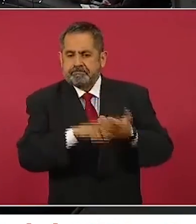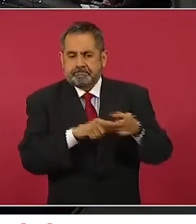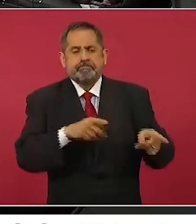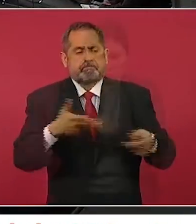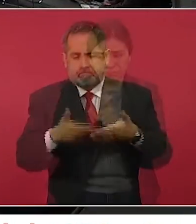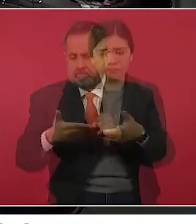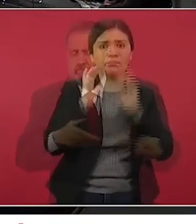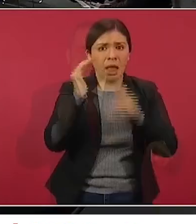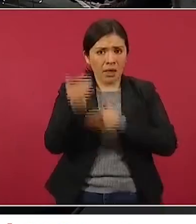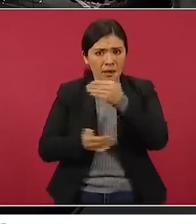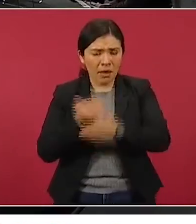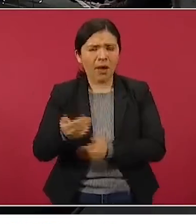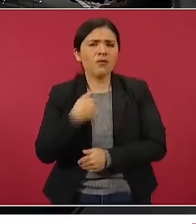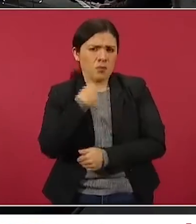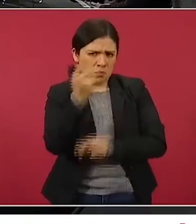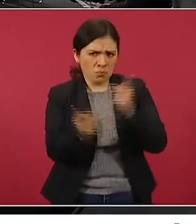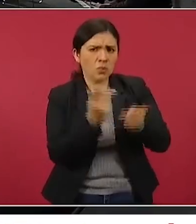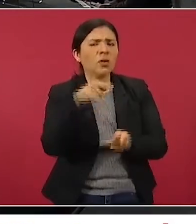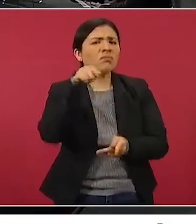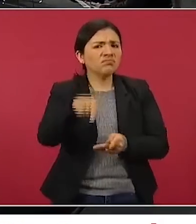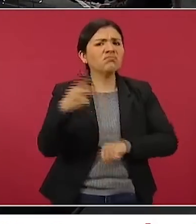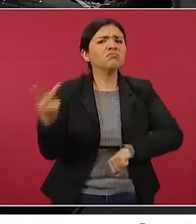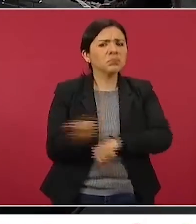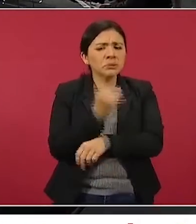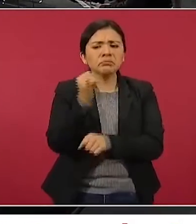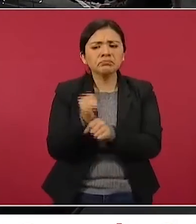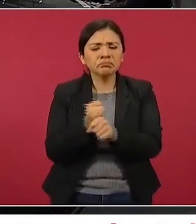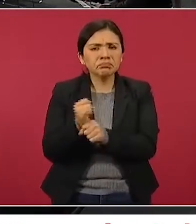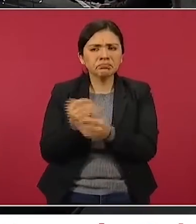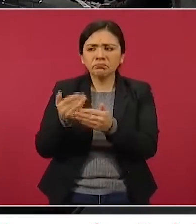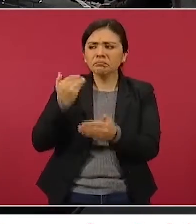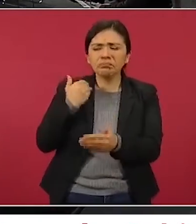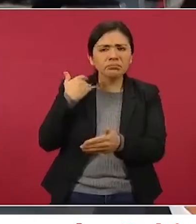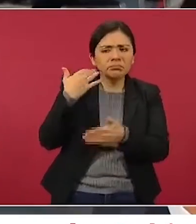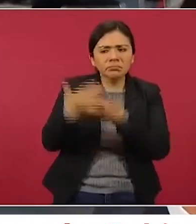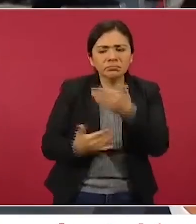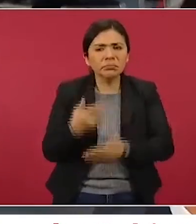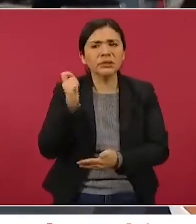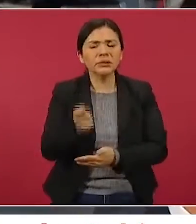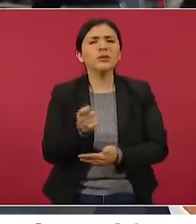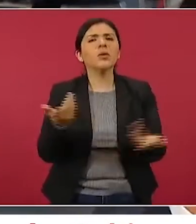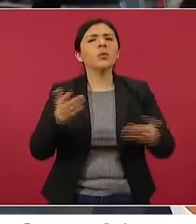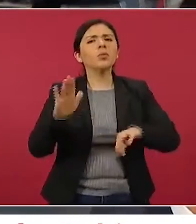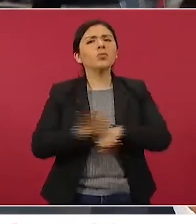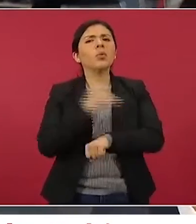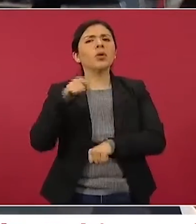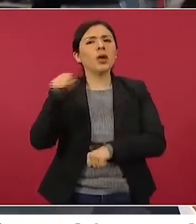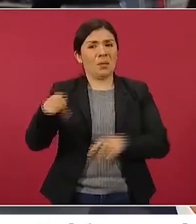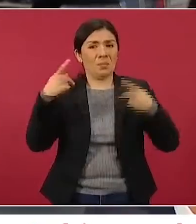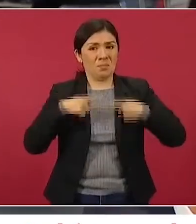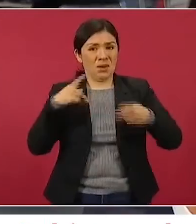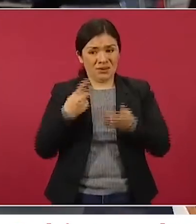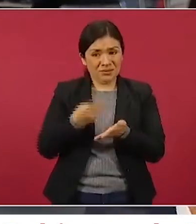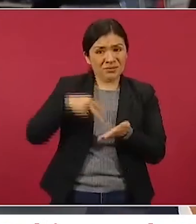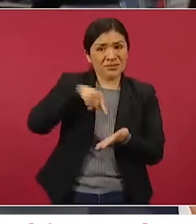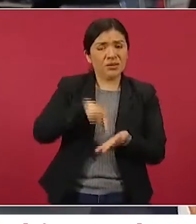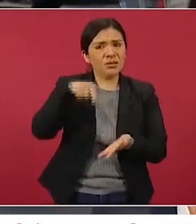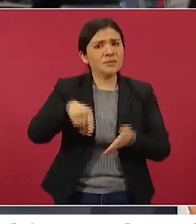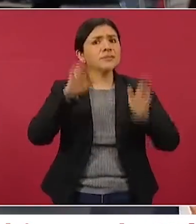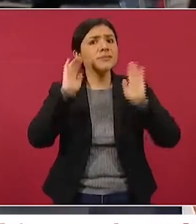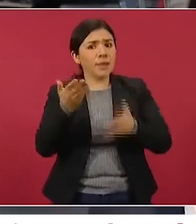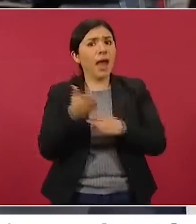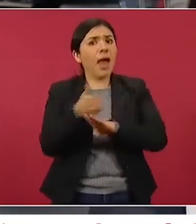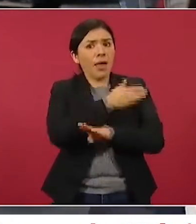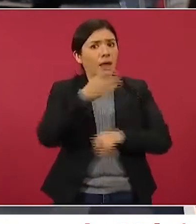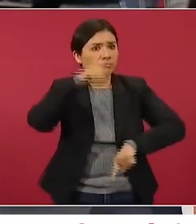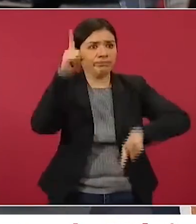República Priista preguntarle qué ha pasado con esas investigaciones y sobre todo por qué este funcionario que además ya había sido